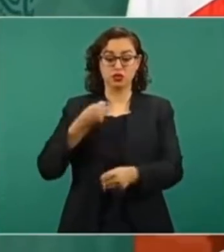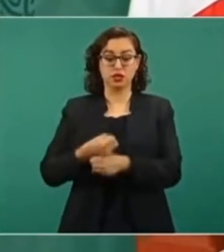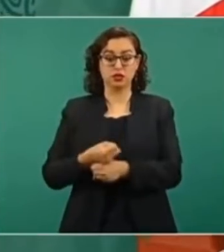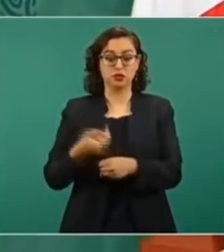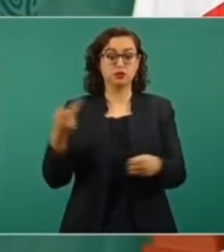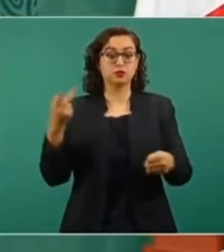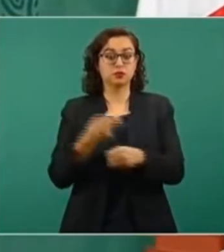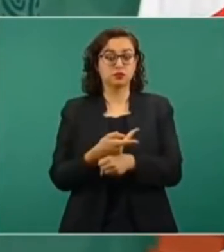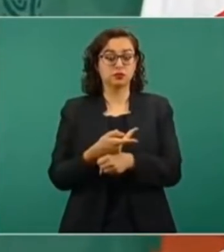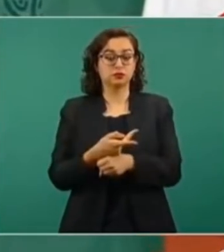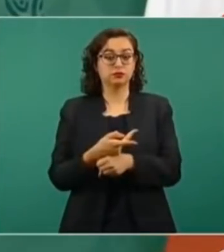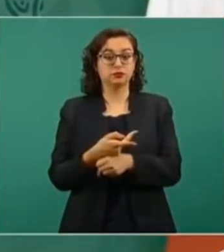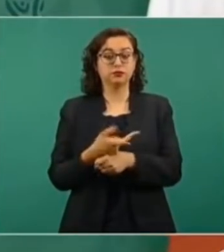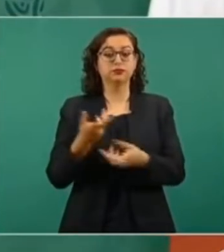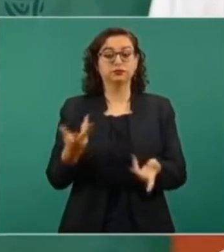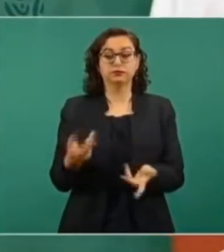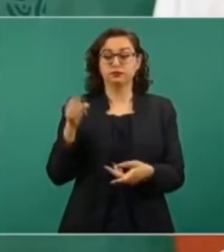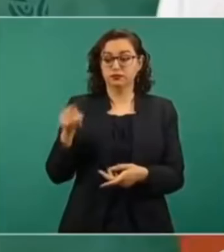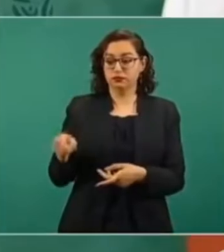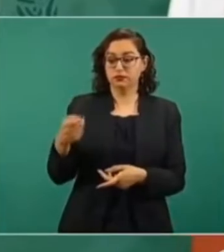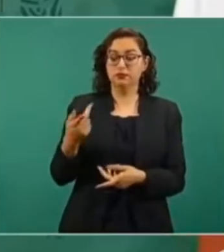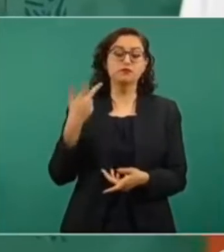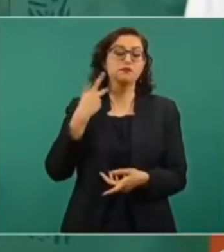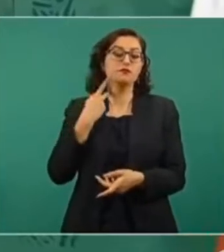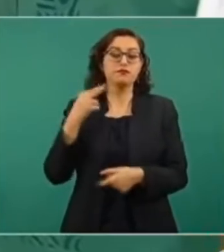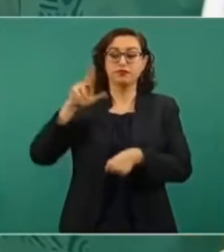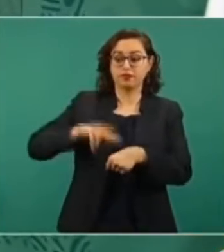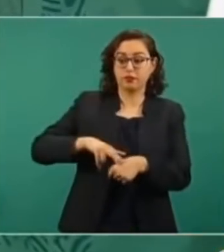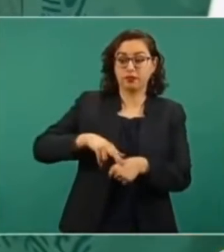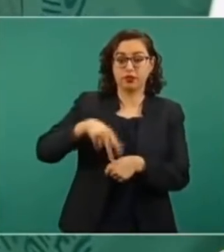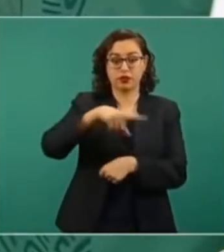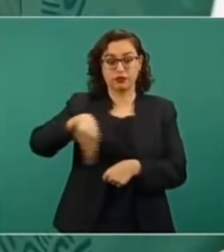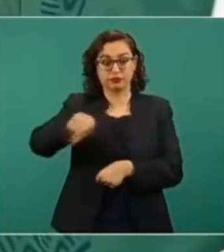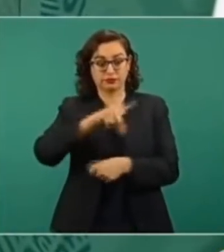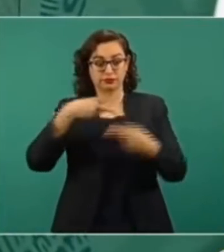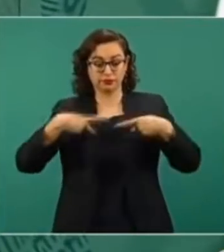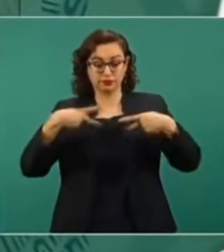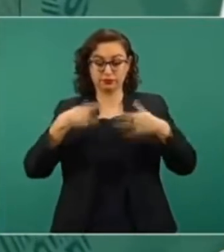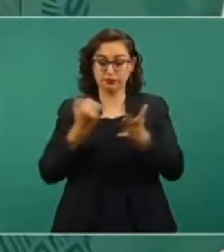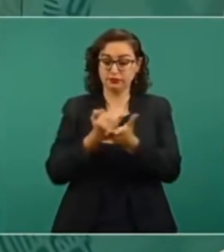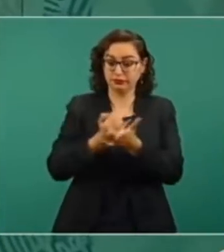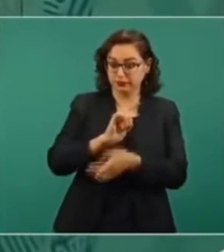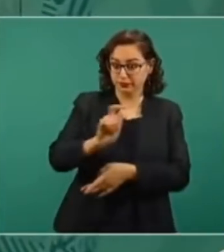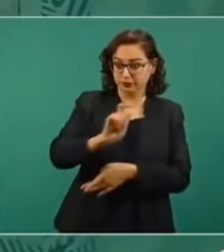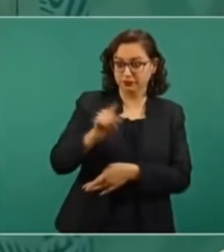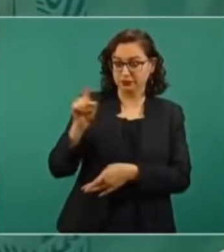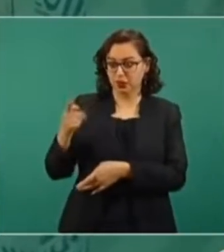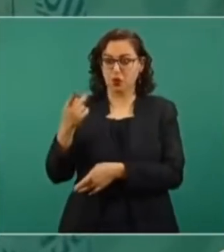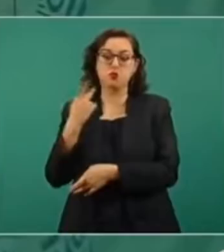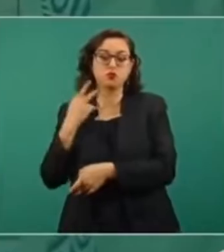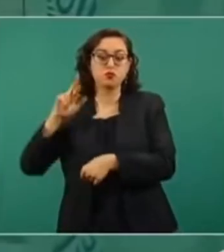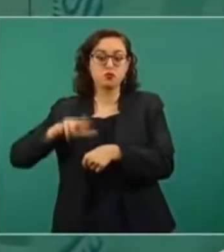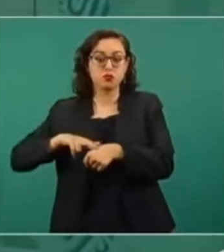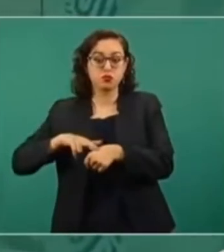y el procedimiento consiste en que tengo que